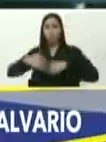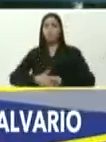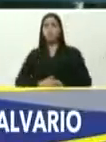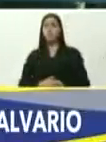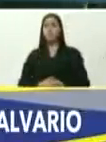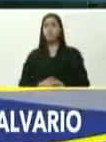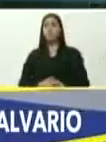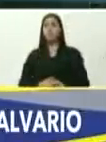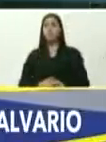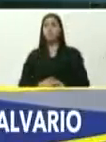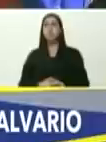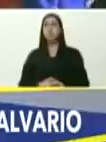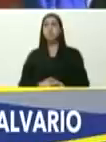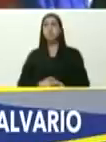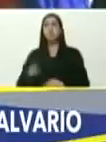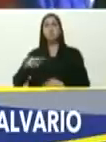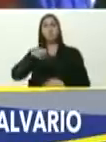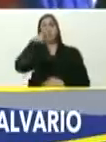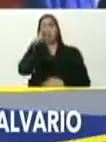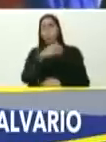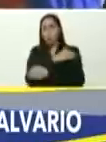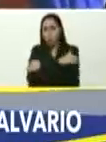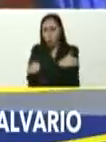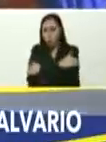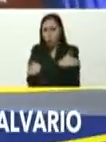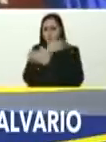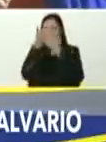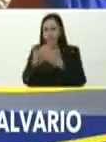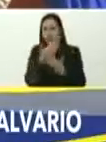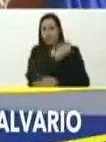aquí, desde el Calvario, un fuerte abrazo, ¿no?